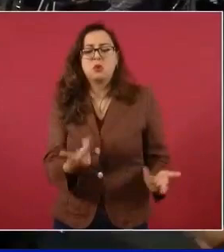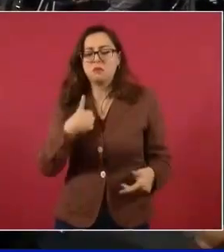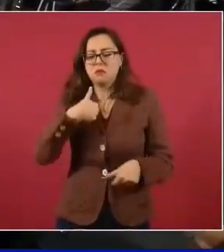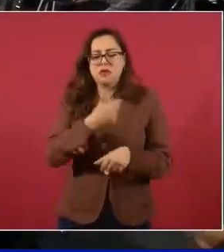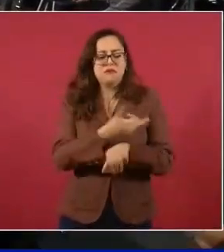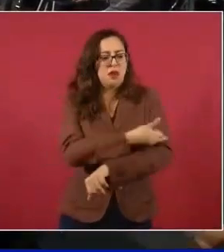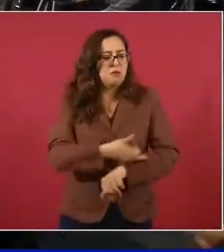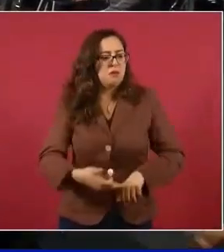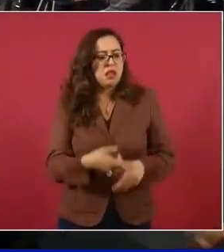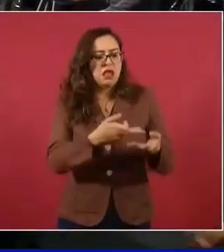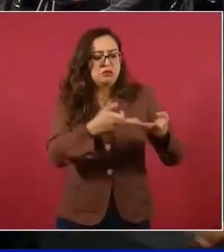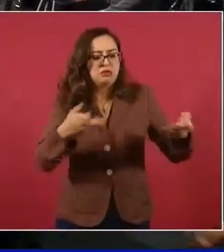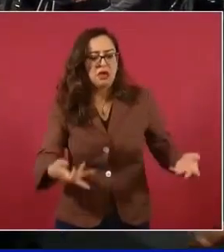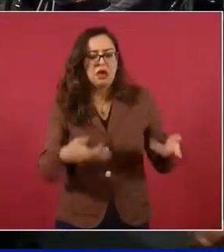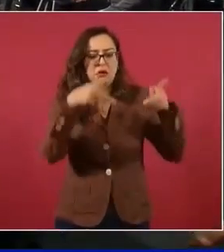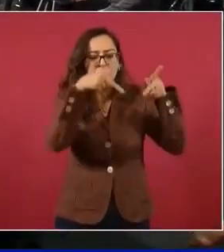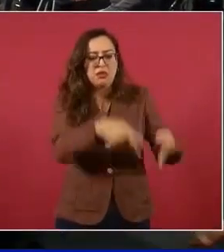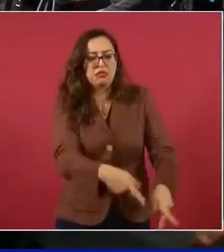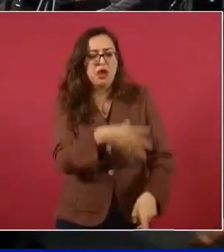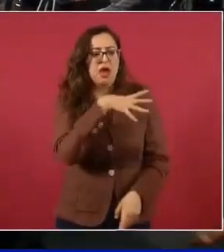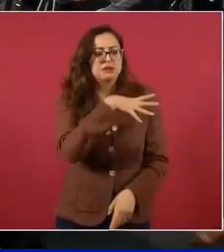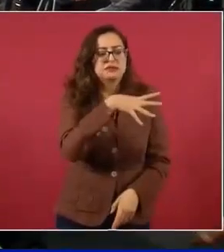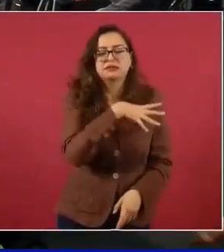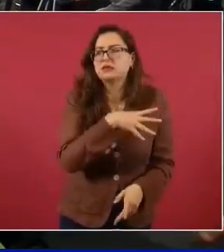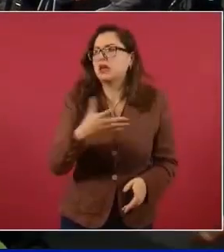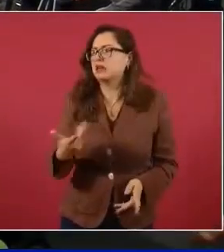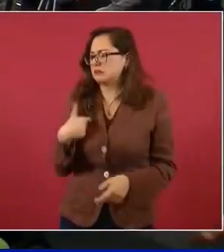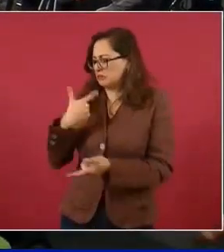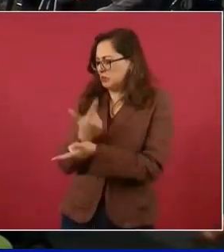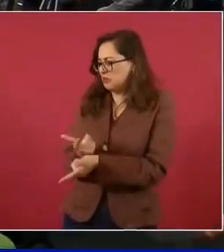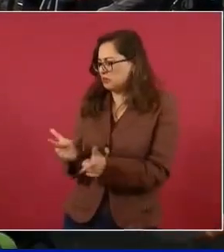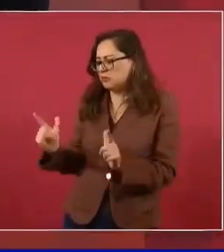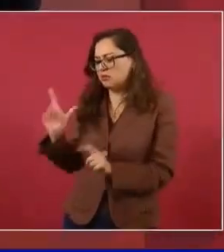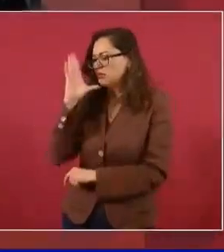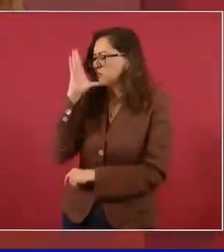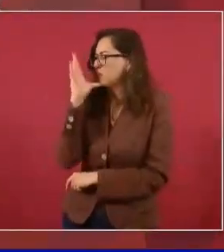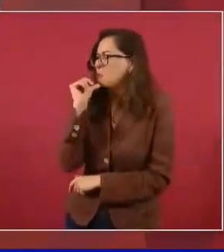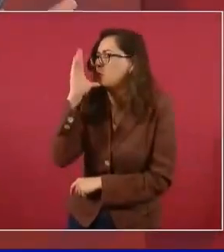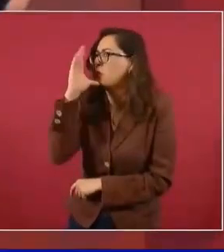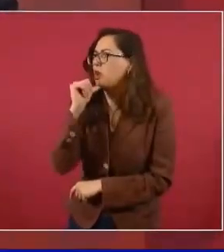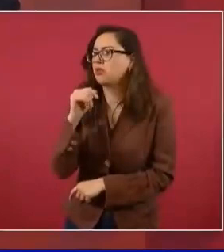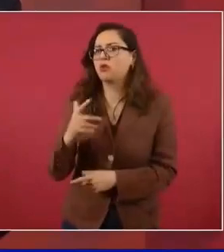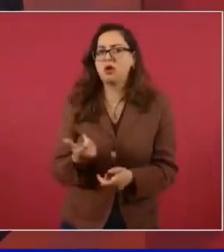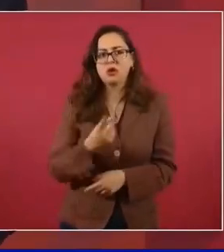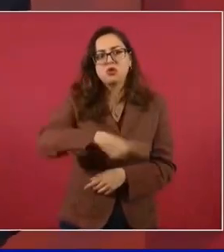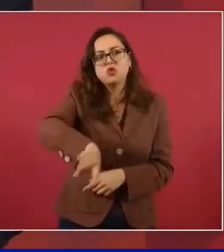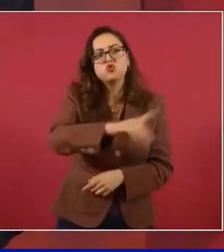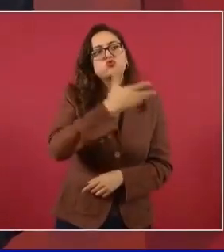porque hasta para salir de la hacienda le tenían que pedir permiso al amo, para casarse.